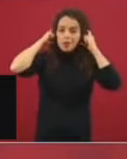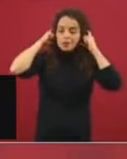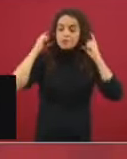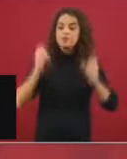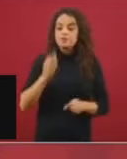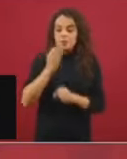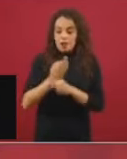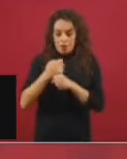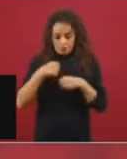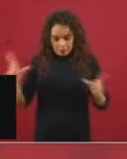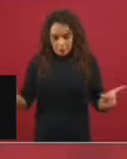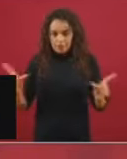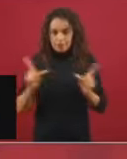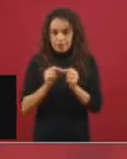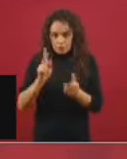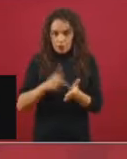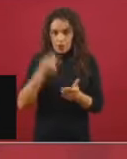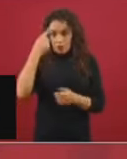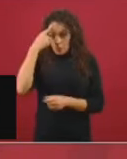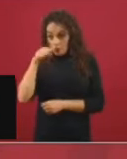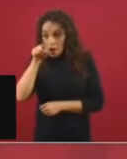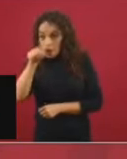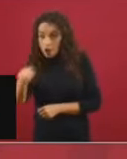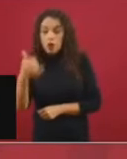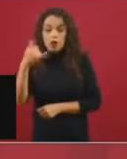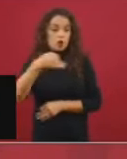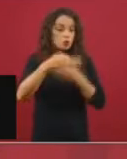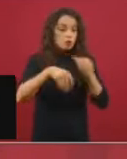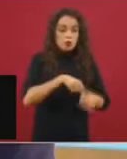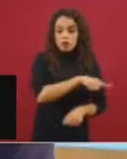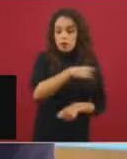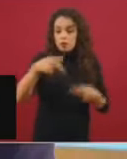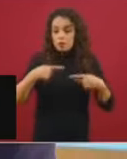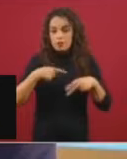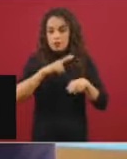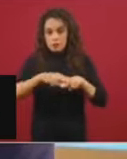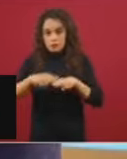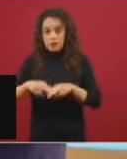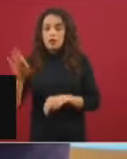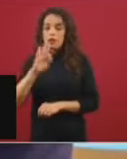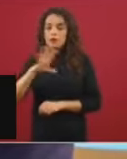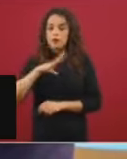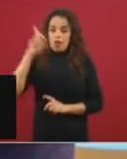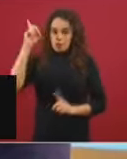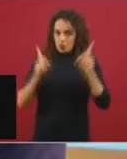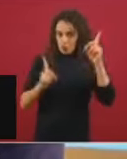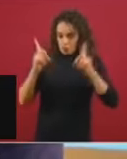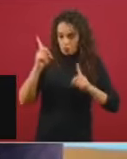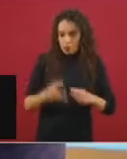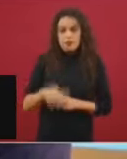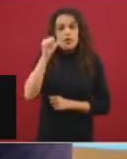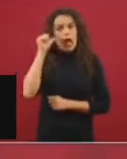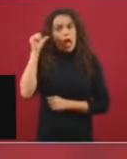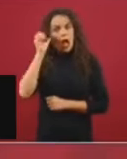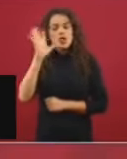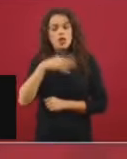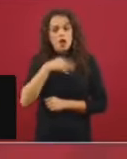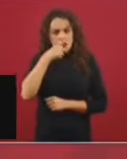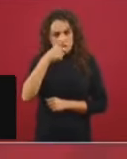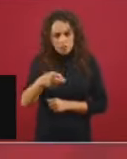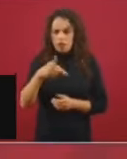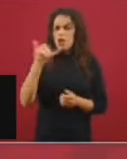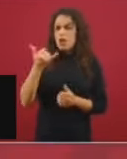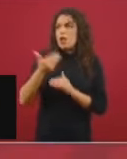y para la audiencia, si alguien comparte su inquietud, lo que comentábamos ayer y que hemos comentado en innumerables ocasiones. También le